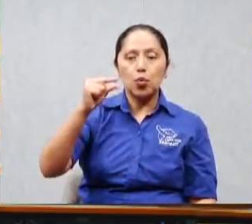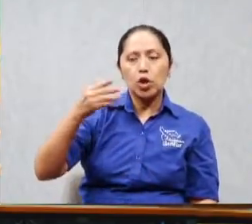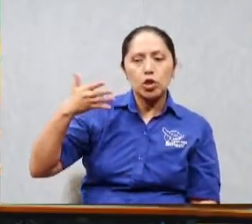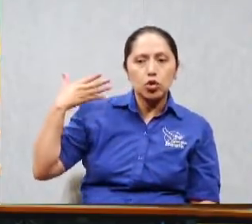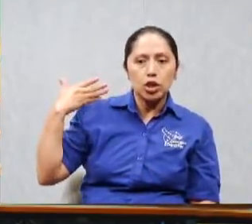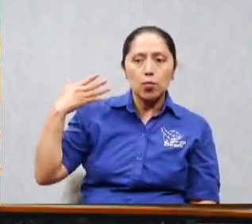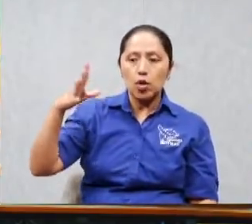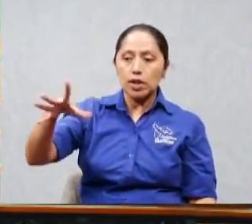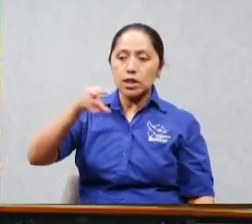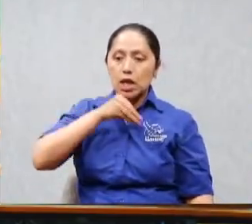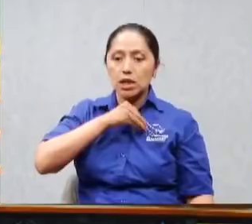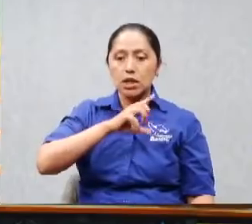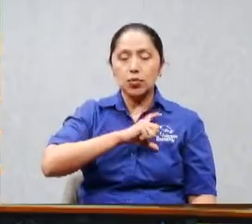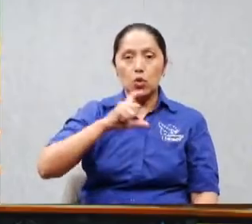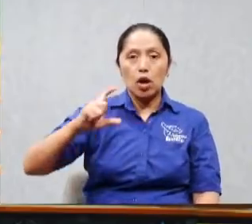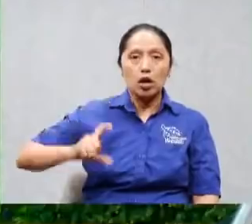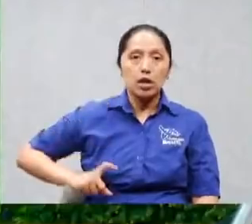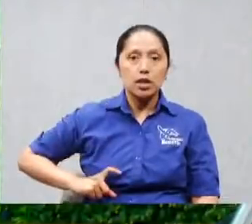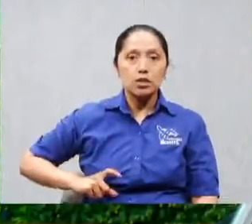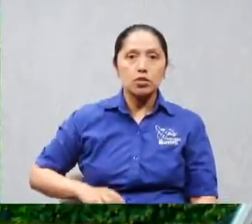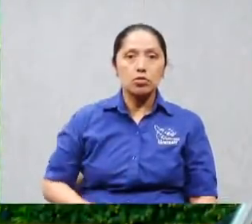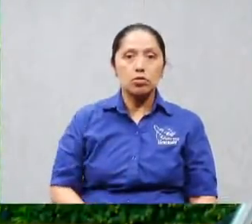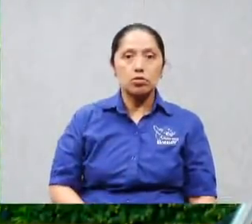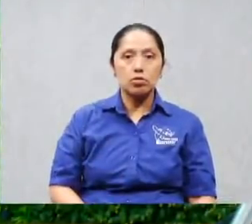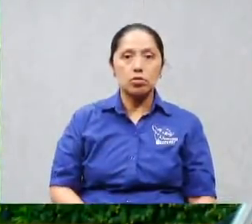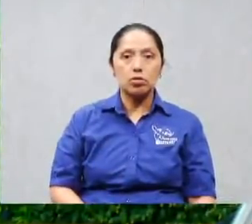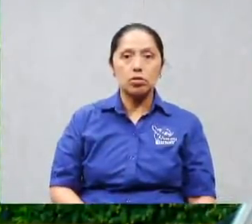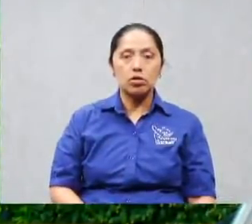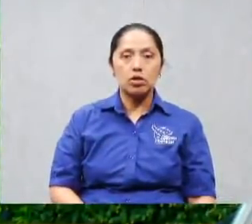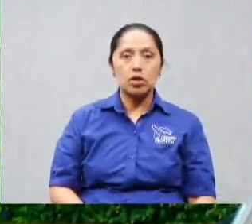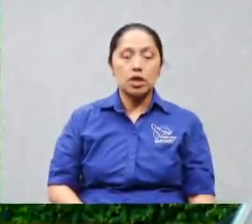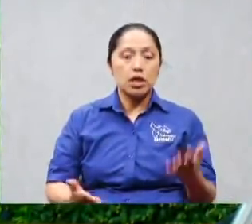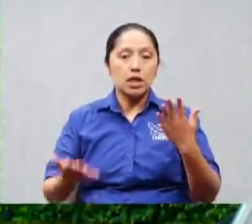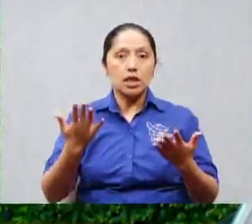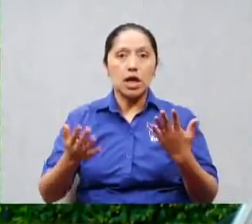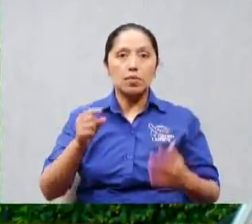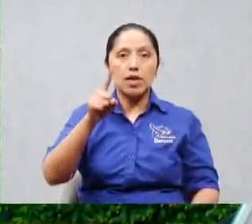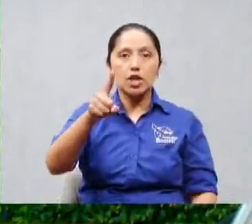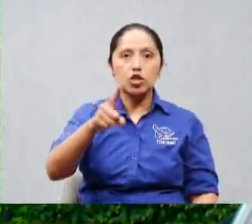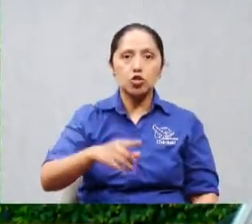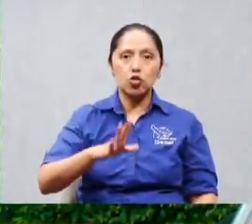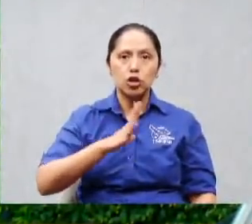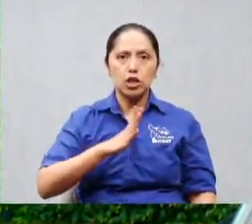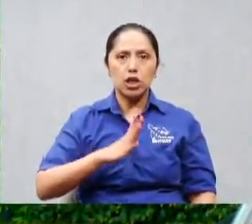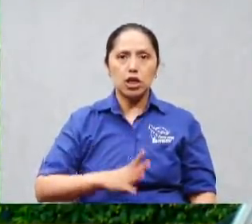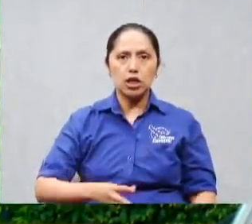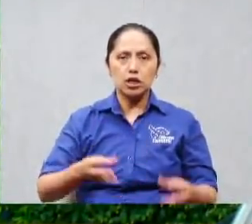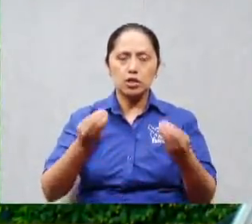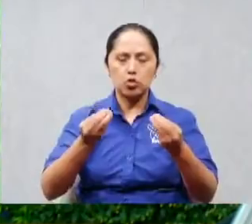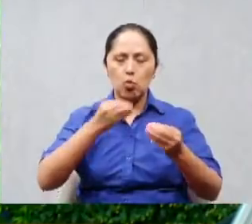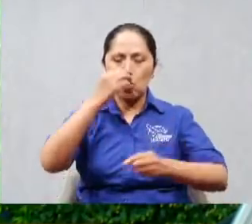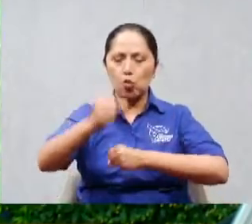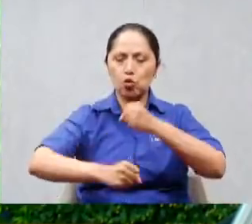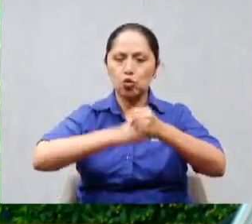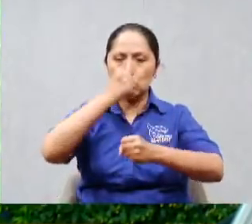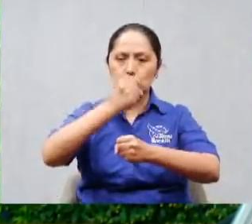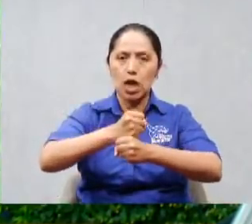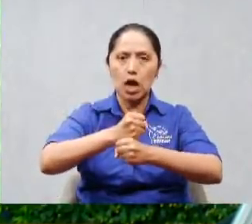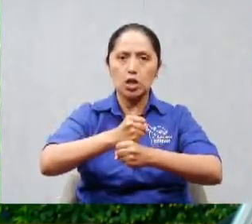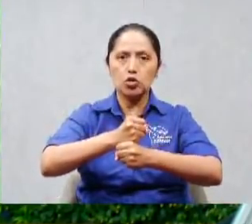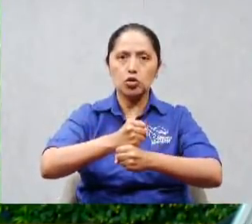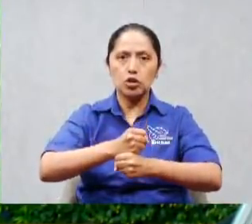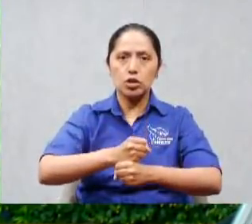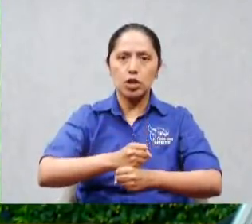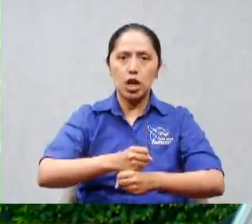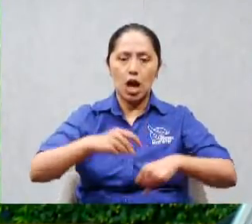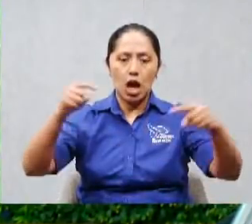acaba de llegar el hermanito tú tienes años de estar en la iglesia acaba de llegar y de repente empieza a profetizar